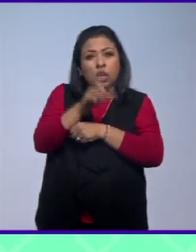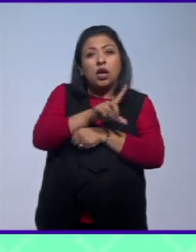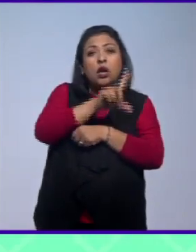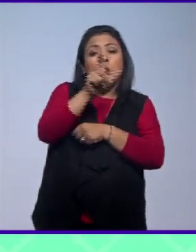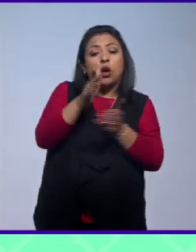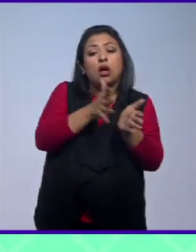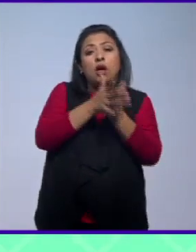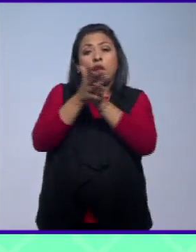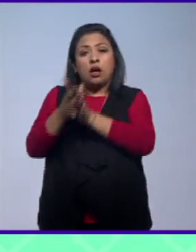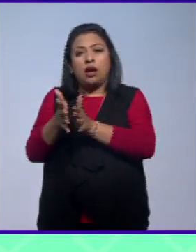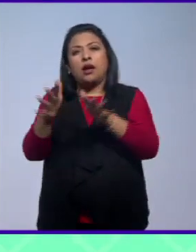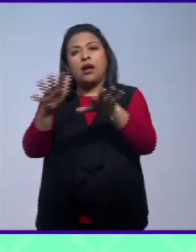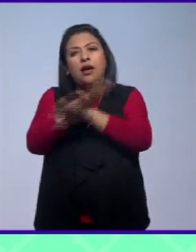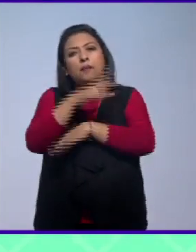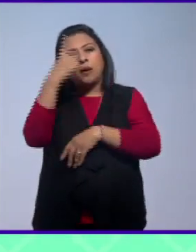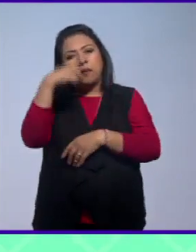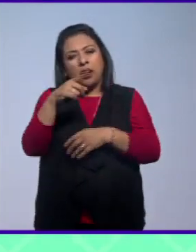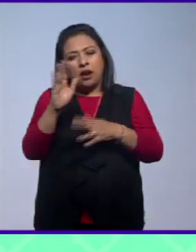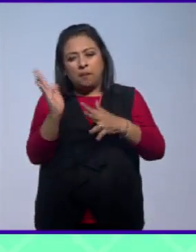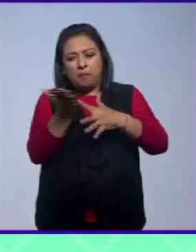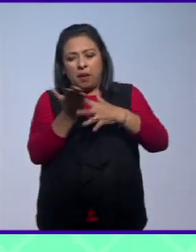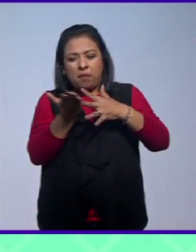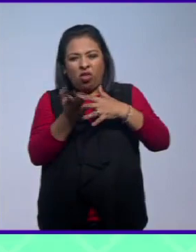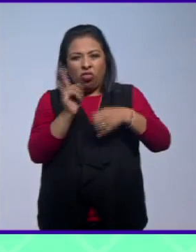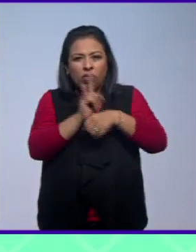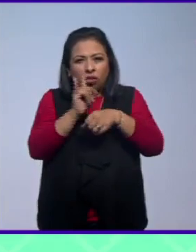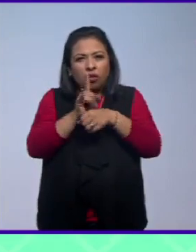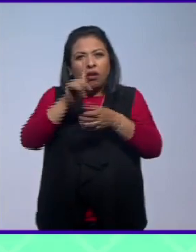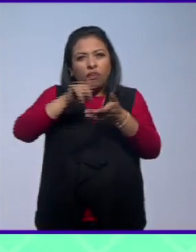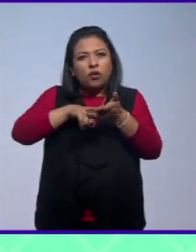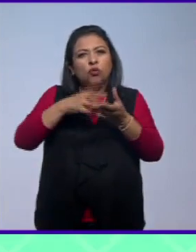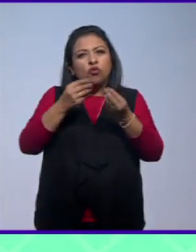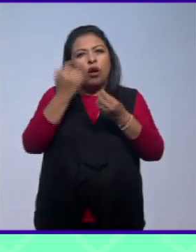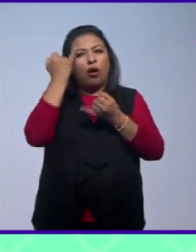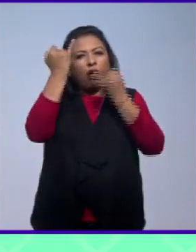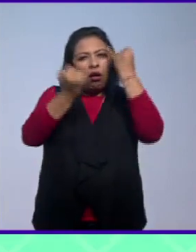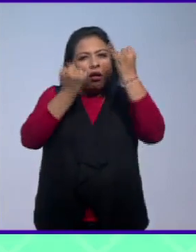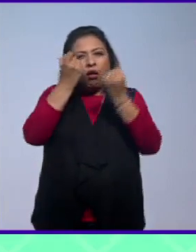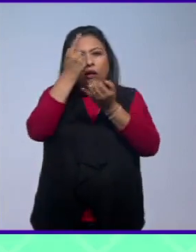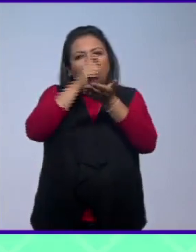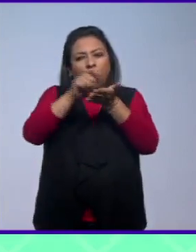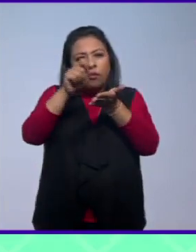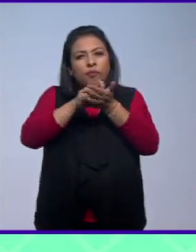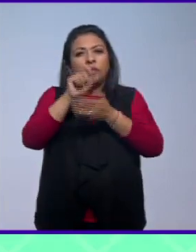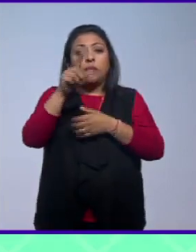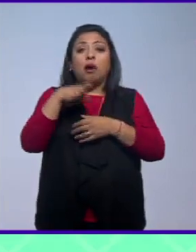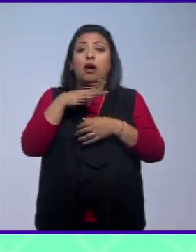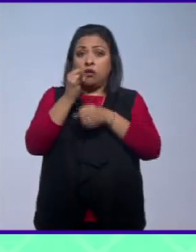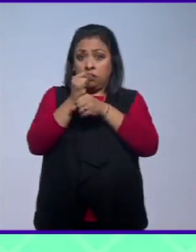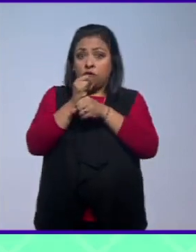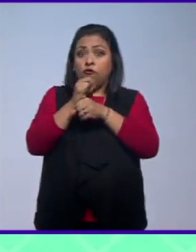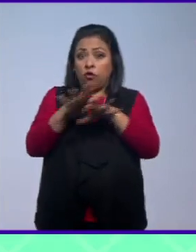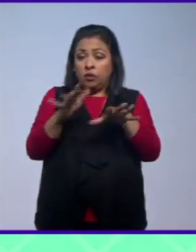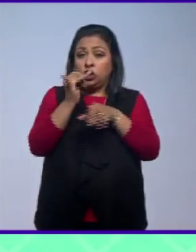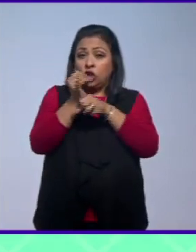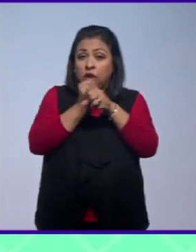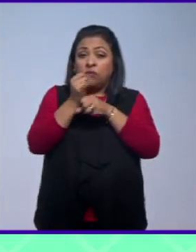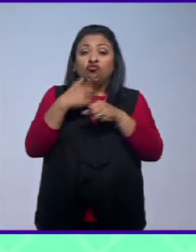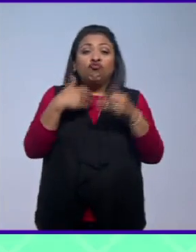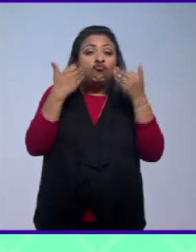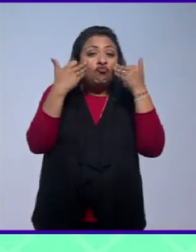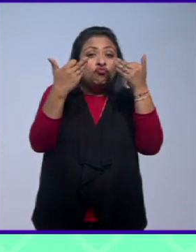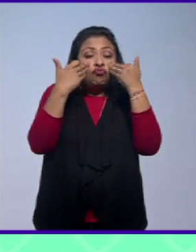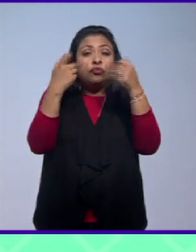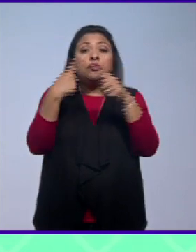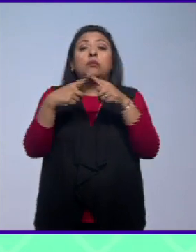marca la pauta para que los capítulos ficticios se desarrollen y además tiene un marco documental que son testimonios